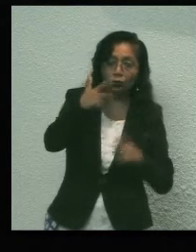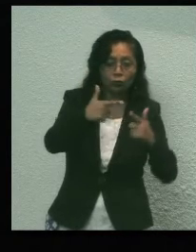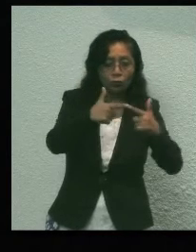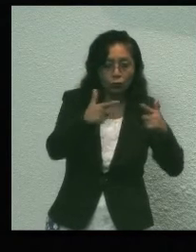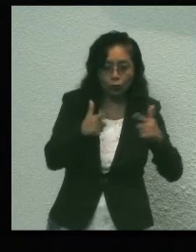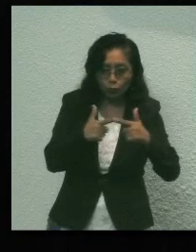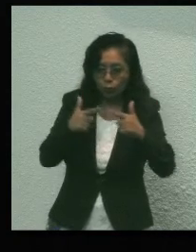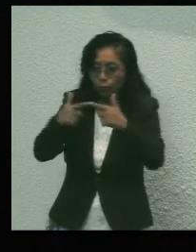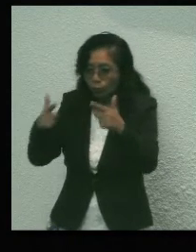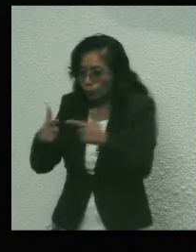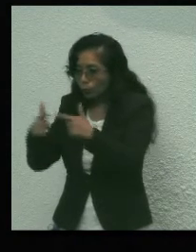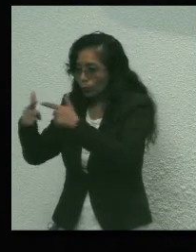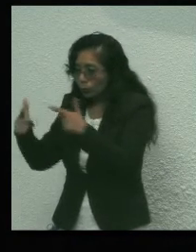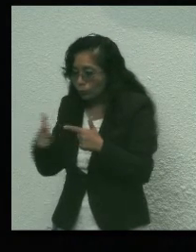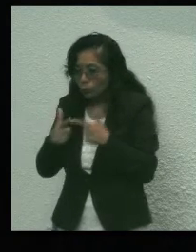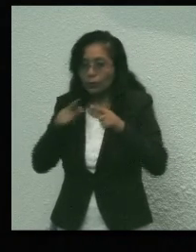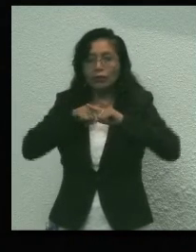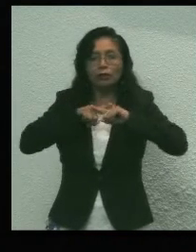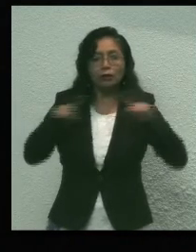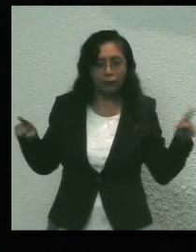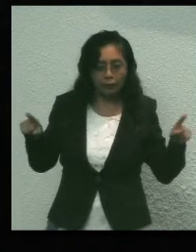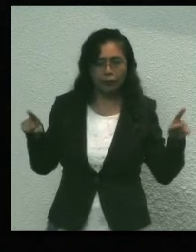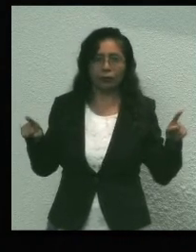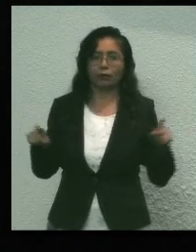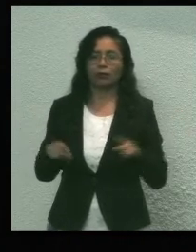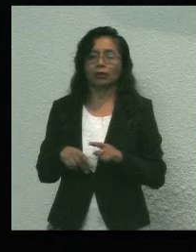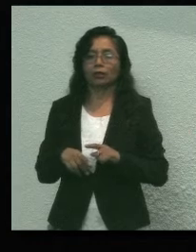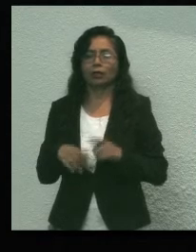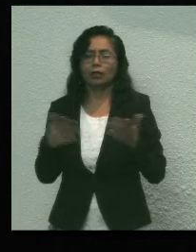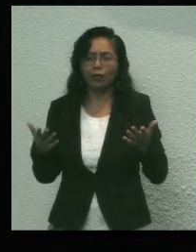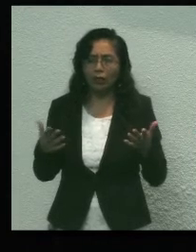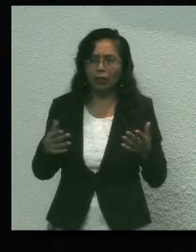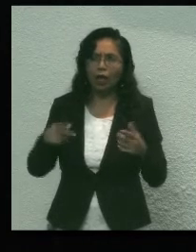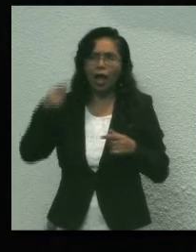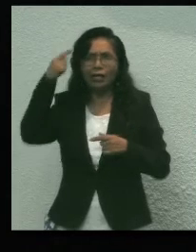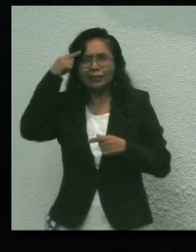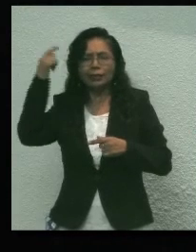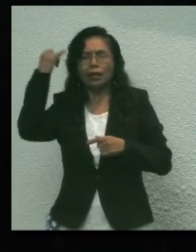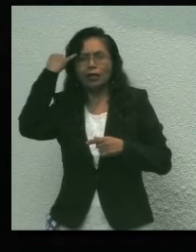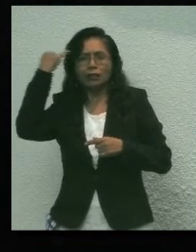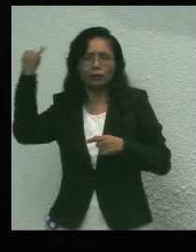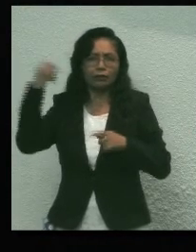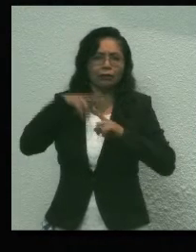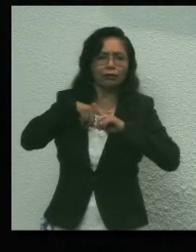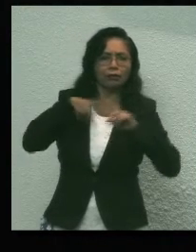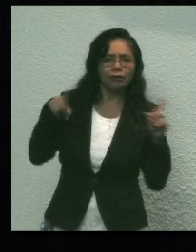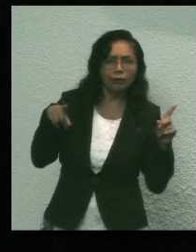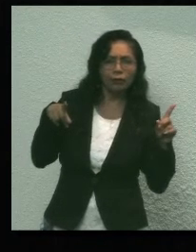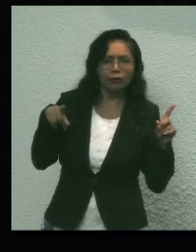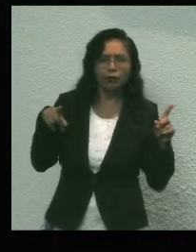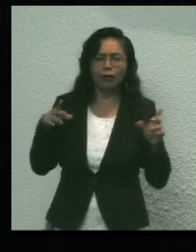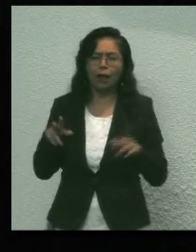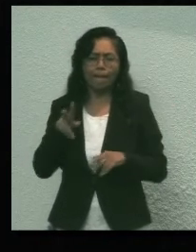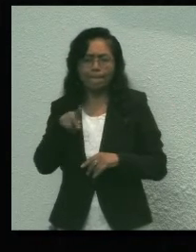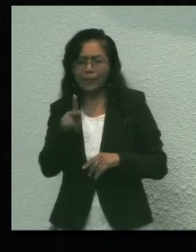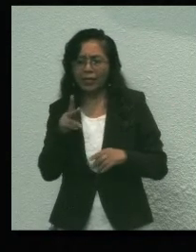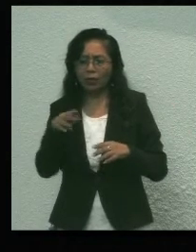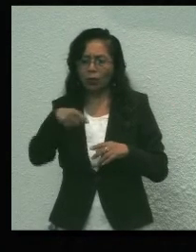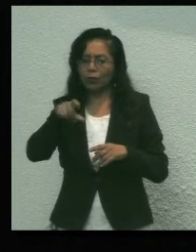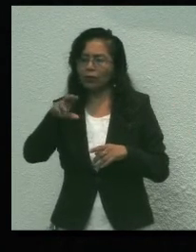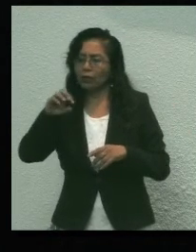políticas. Nuestra geografía electoral nos dice que Quintana Roo no es tierra de ningún partido.